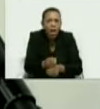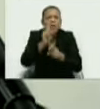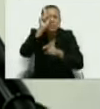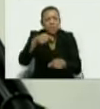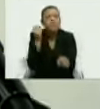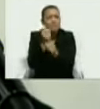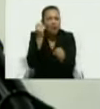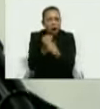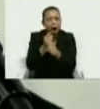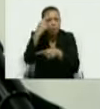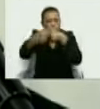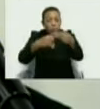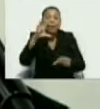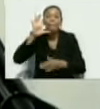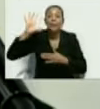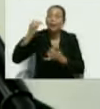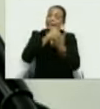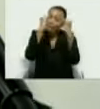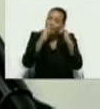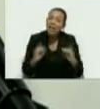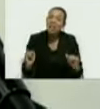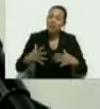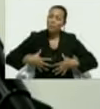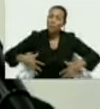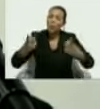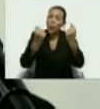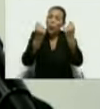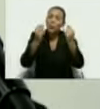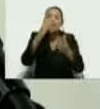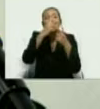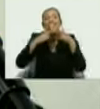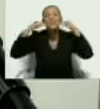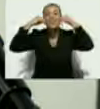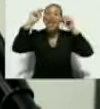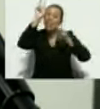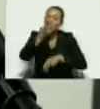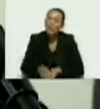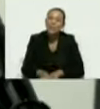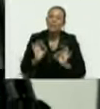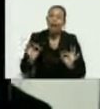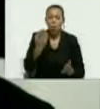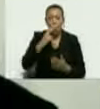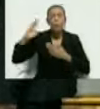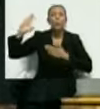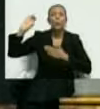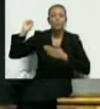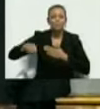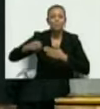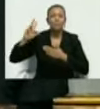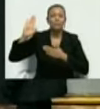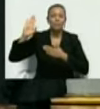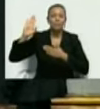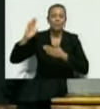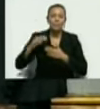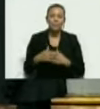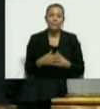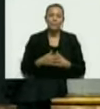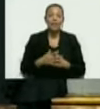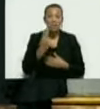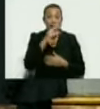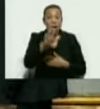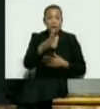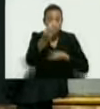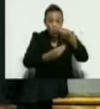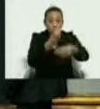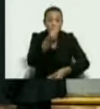trabajaremos por una patria feliz próspera y que sonría todos los días lo juro si así lo